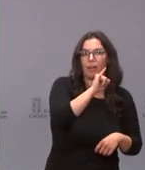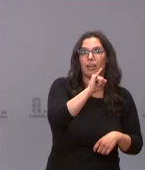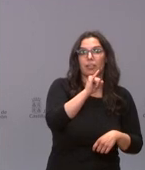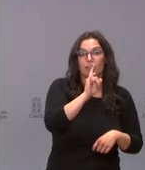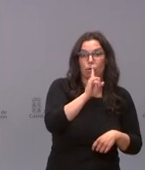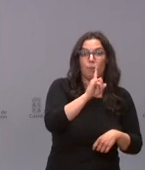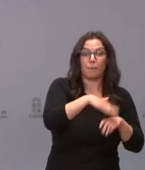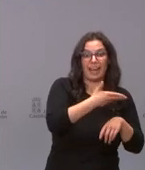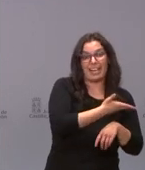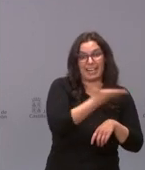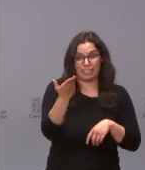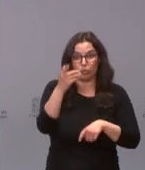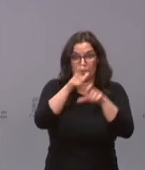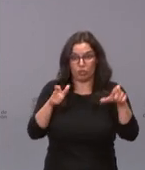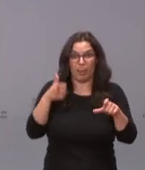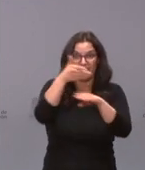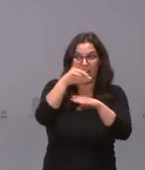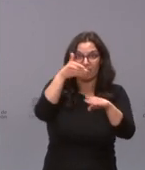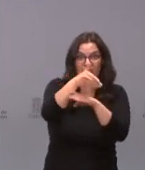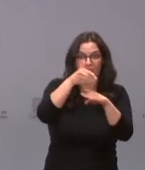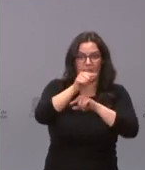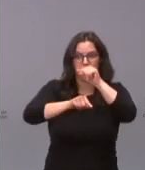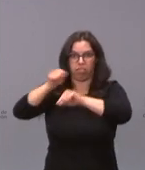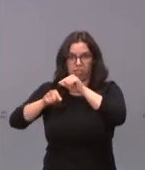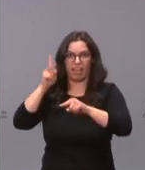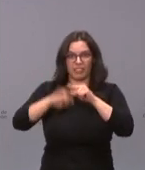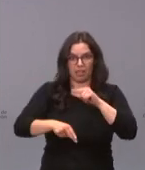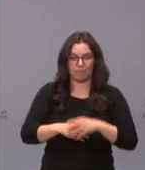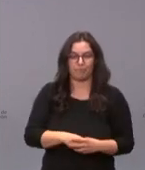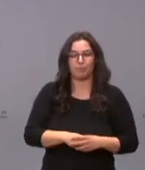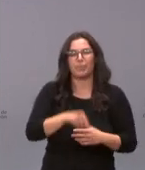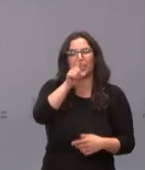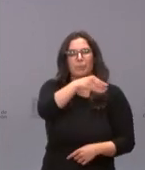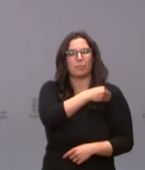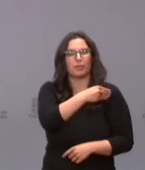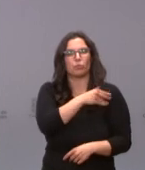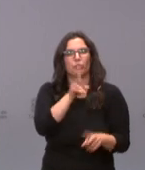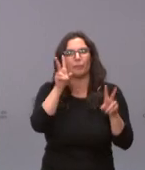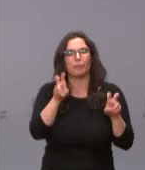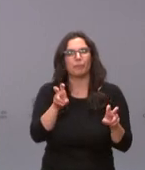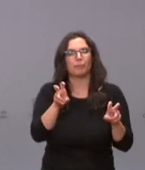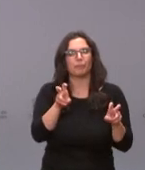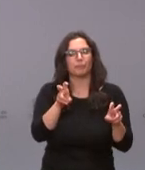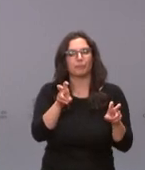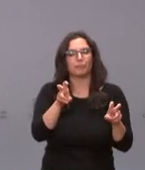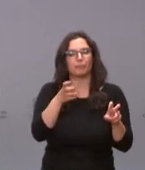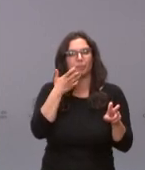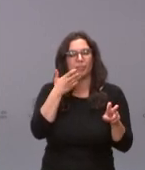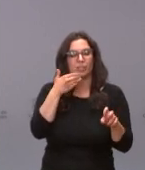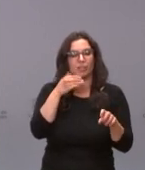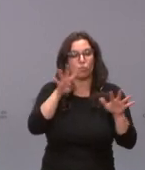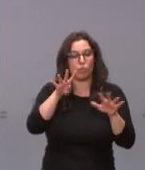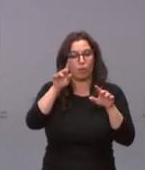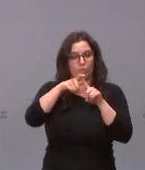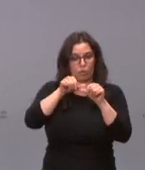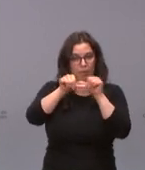dentro de la propia población que acude a esos centros me ha preguntado también sobre si vamos a tener medidas más restrictivas o no